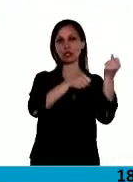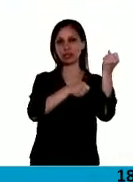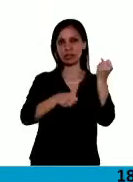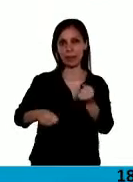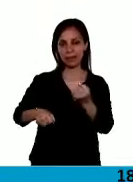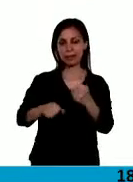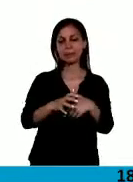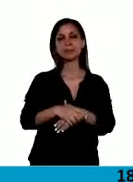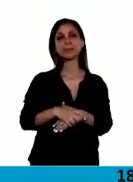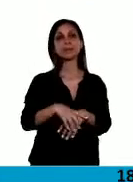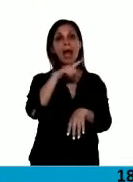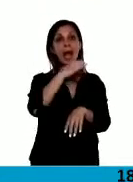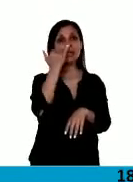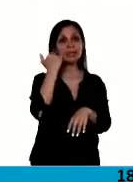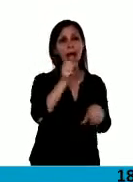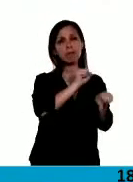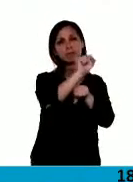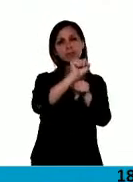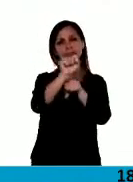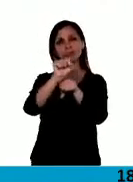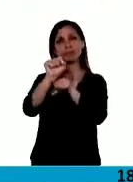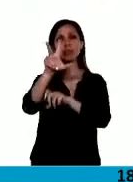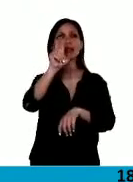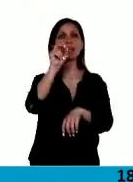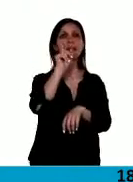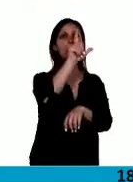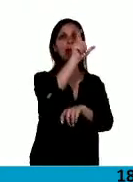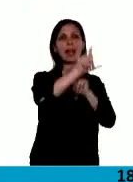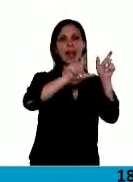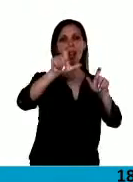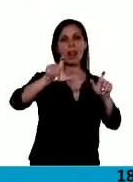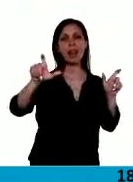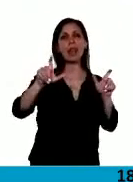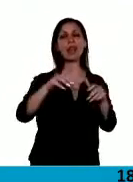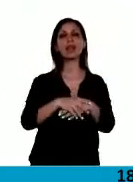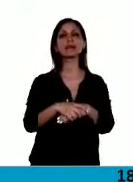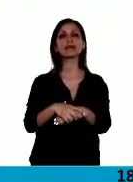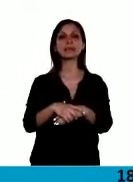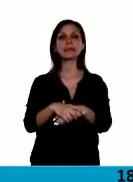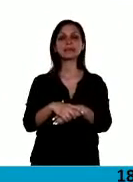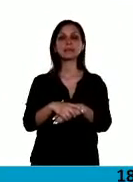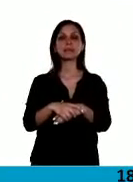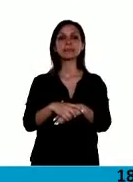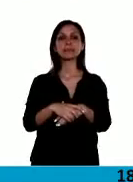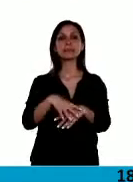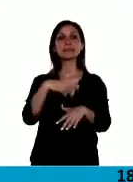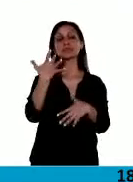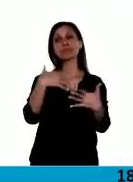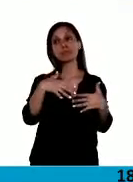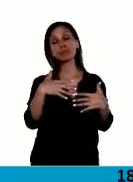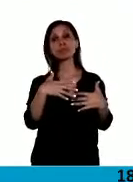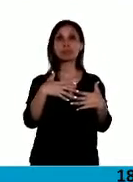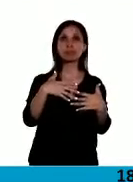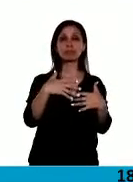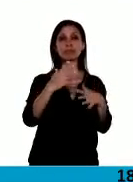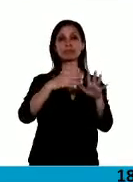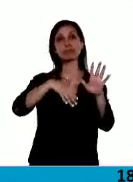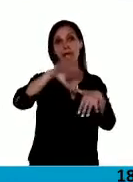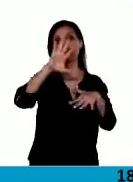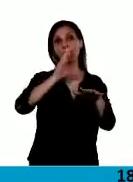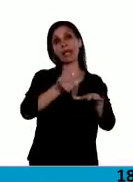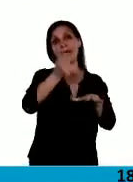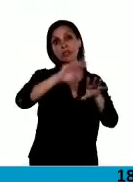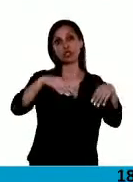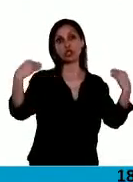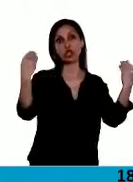donde han pasado más de 30.000 alumnos, donde muchos, o en totalidad de